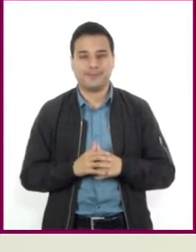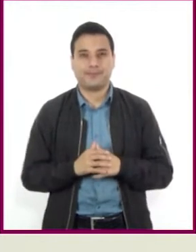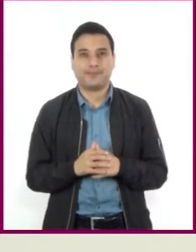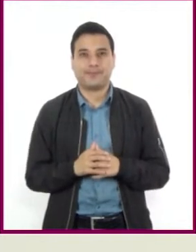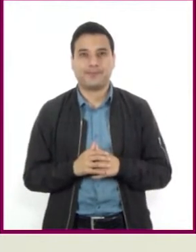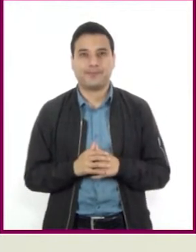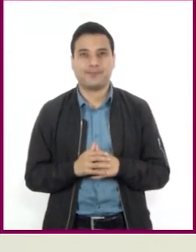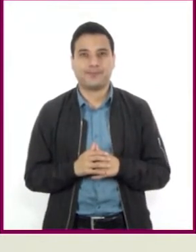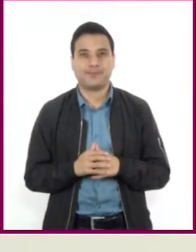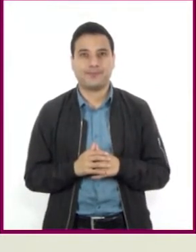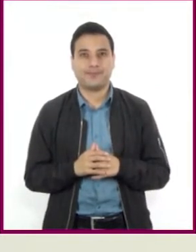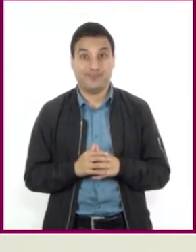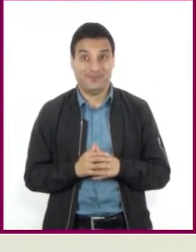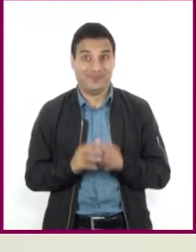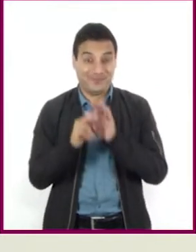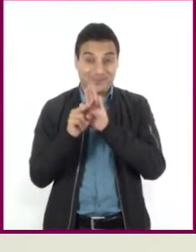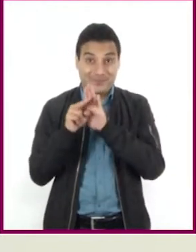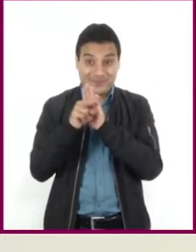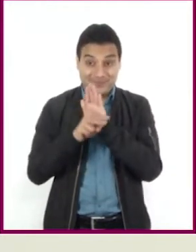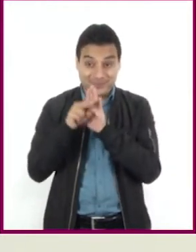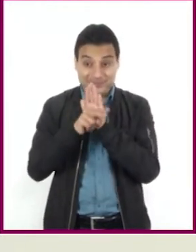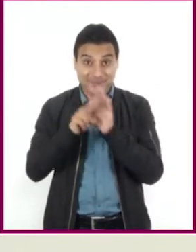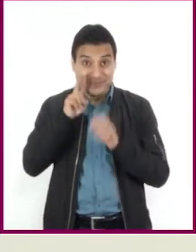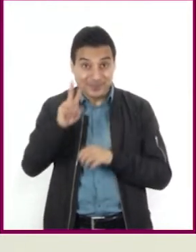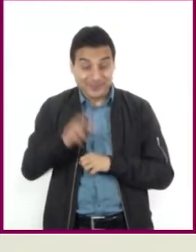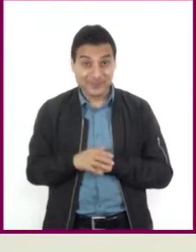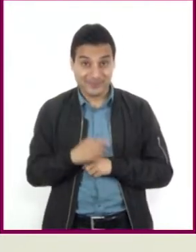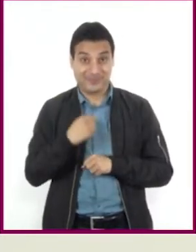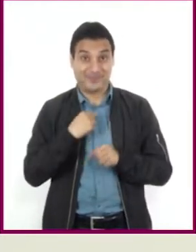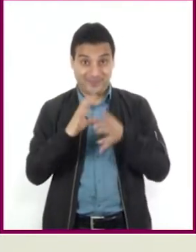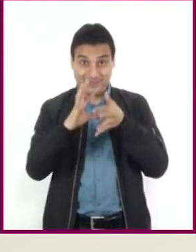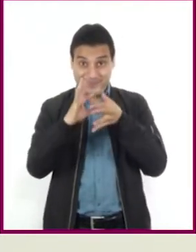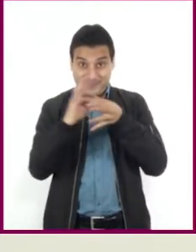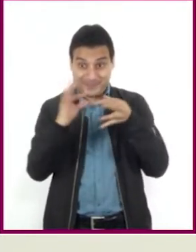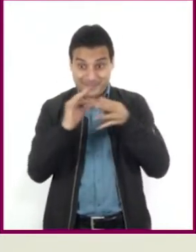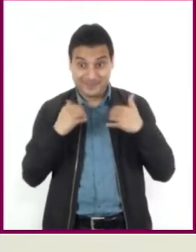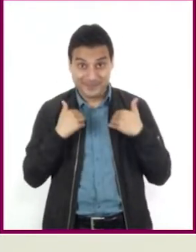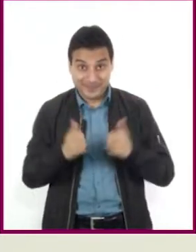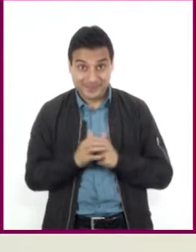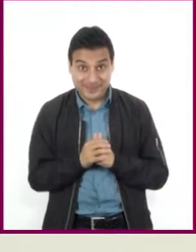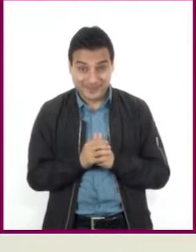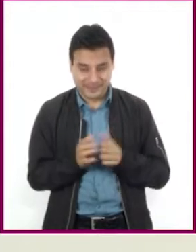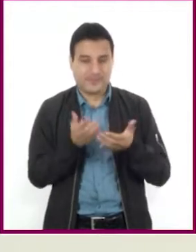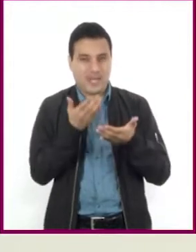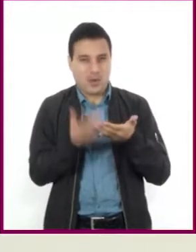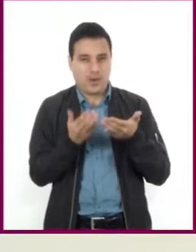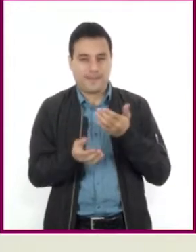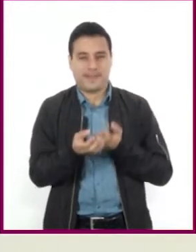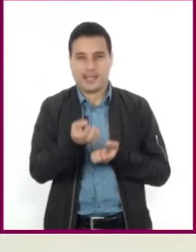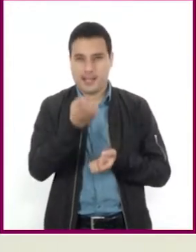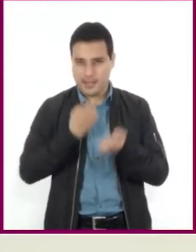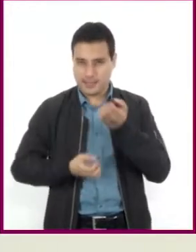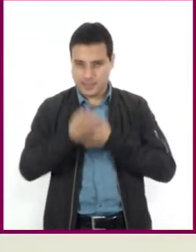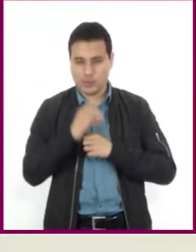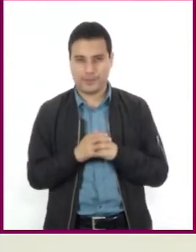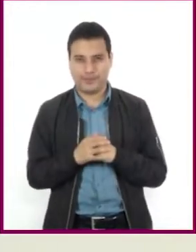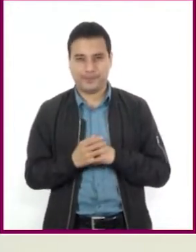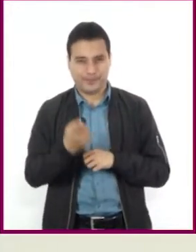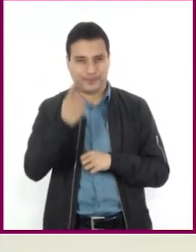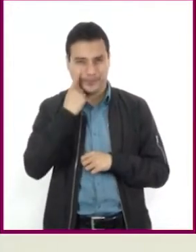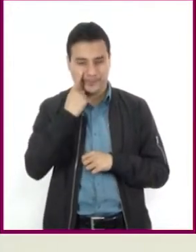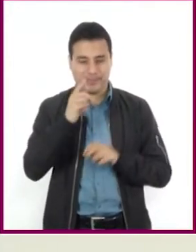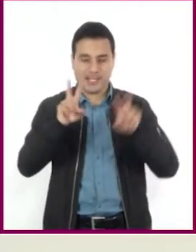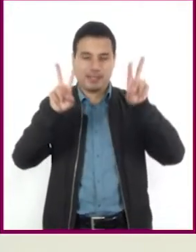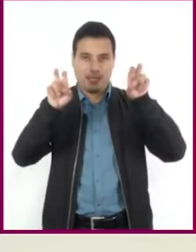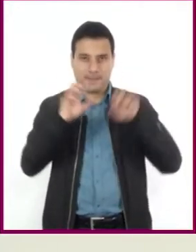Con lo visto en los videos y lo que les he explicado, vamos a realizar un ejercicio usando la escala.